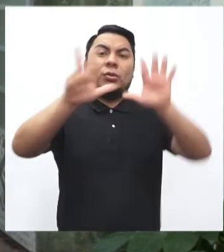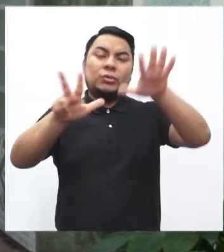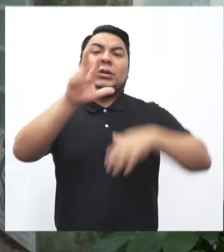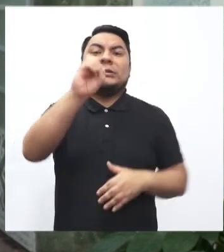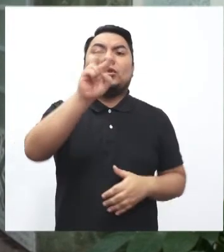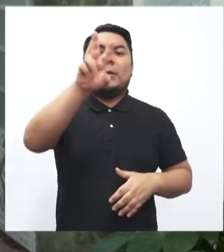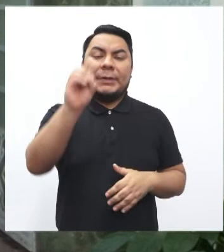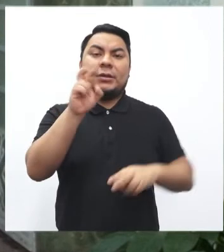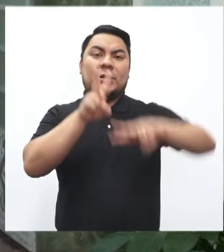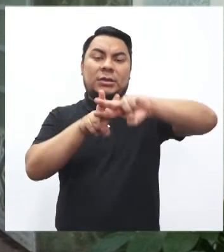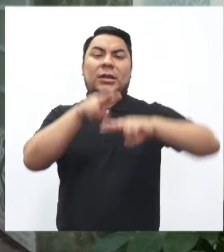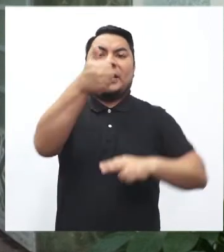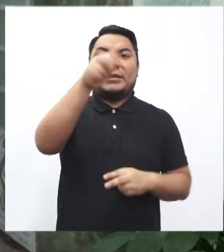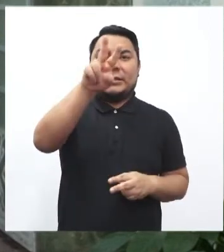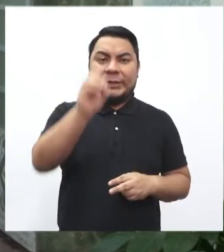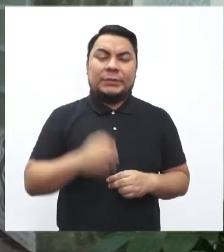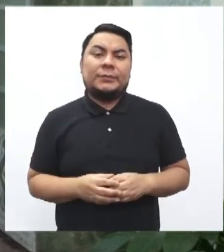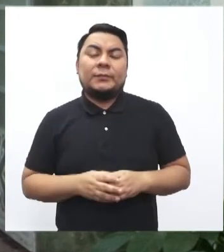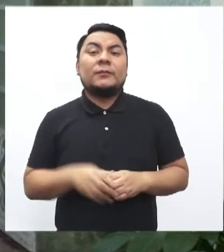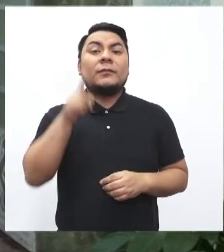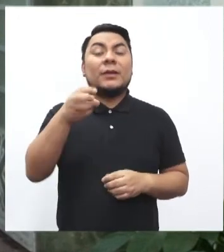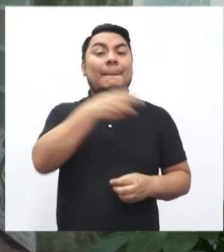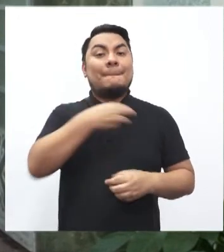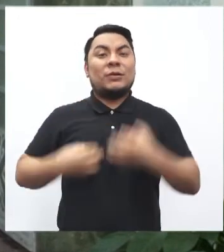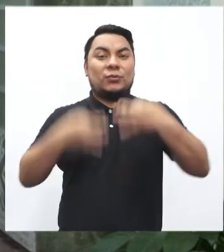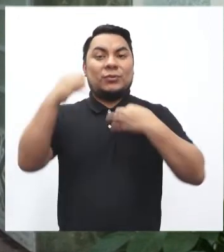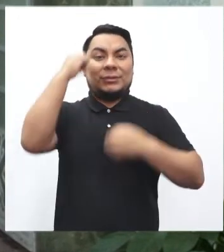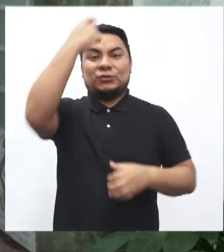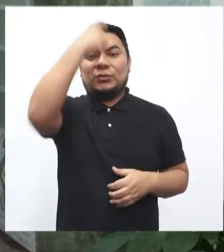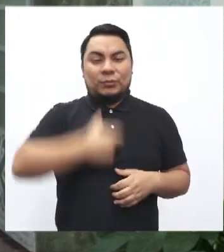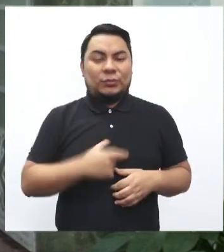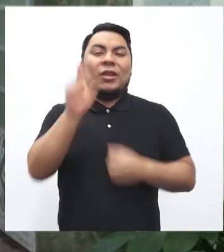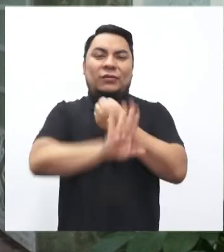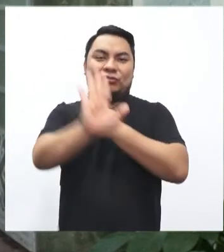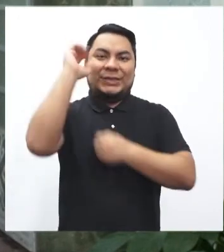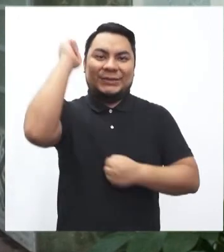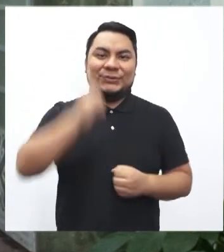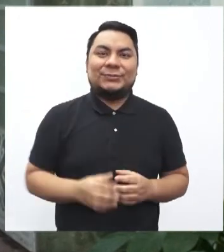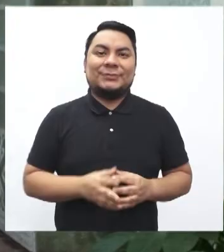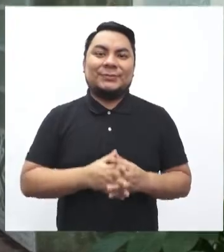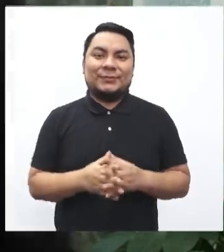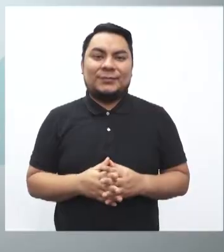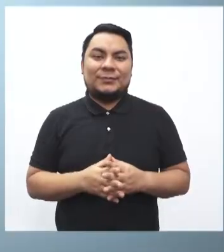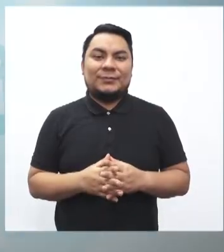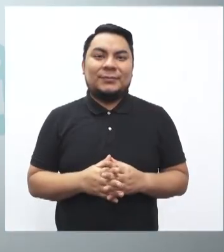-020-1020. El Ministerio de Justicia y Derechos Humanos, defendiendo tus derechos.